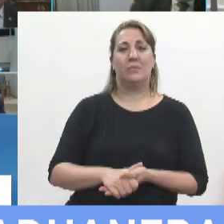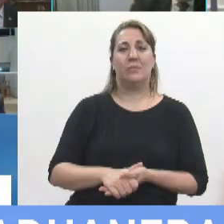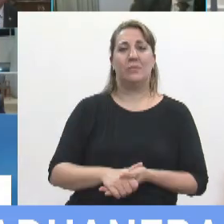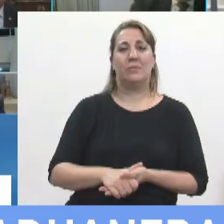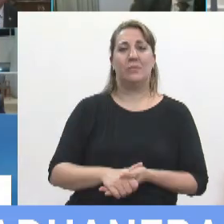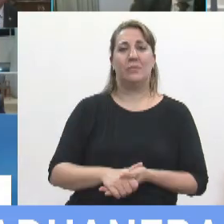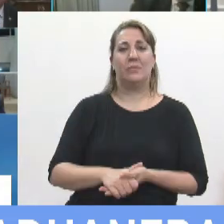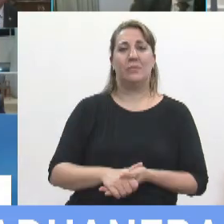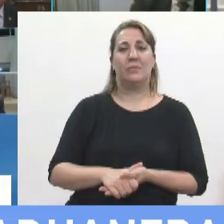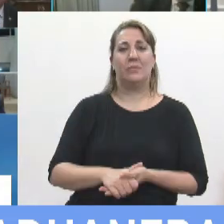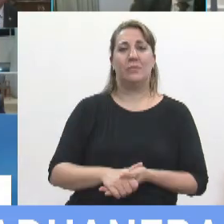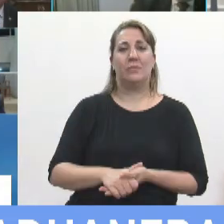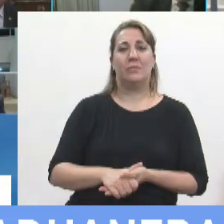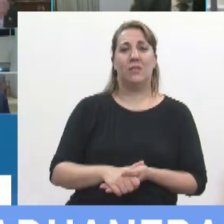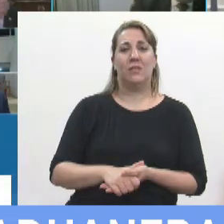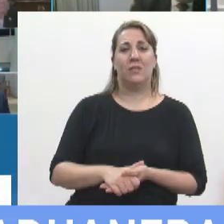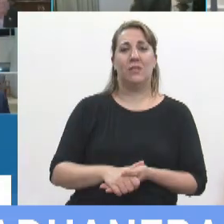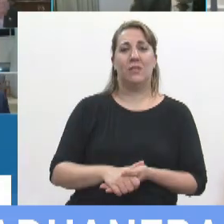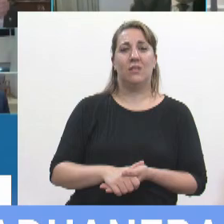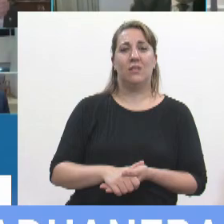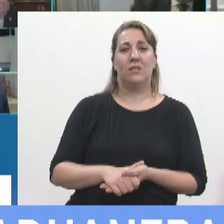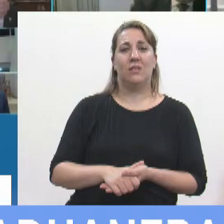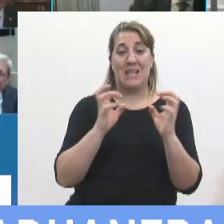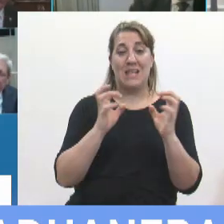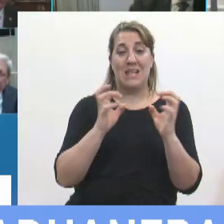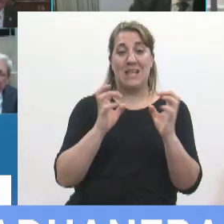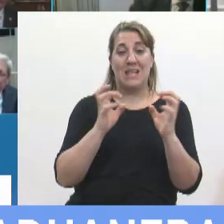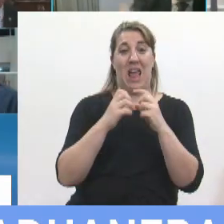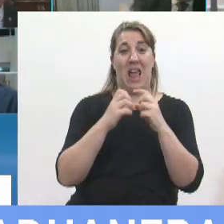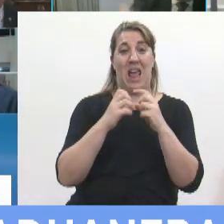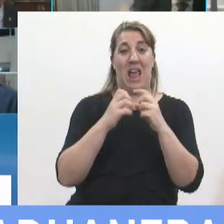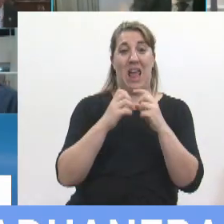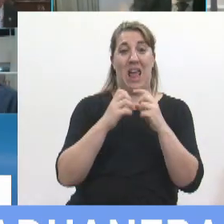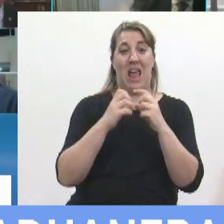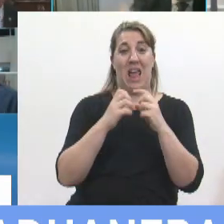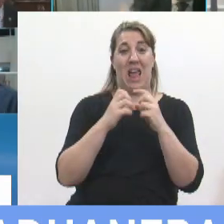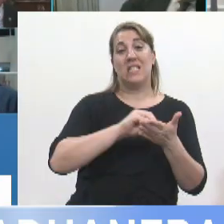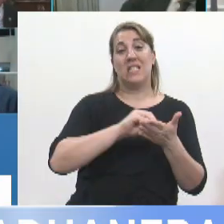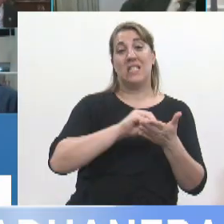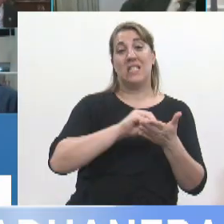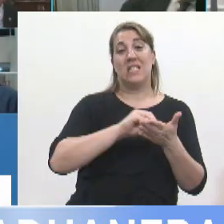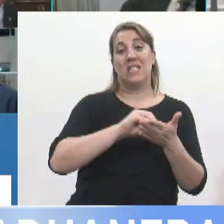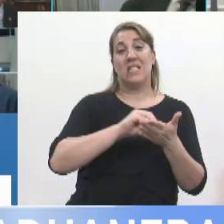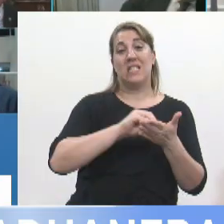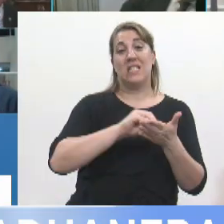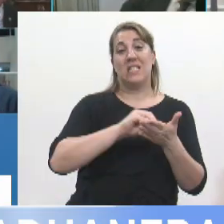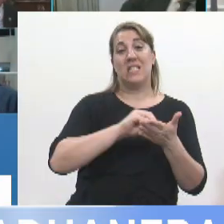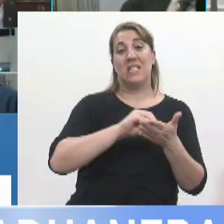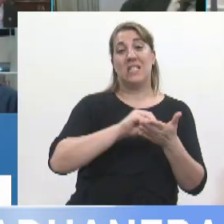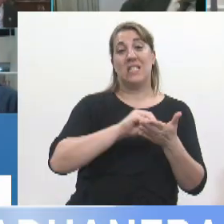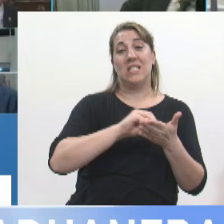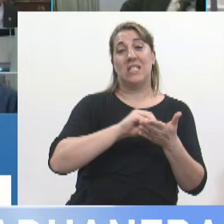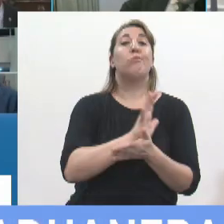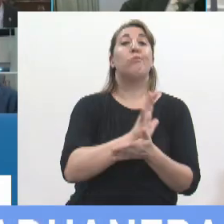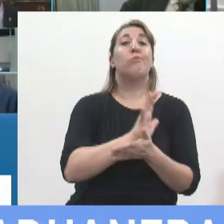terminada la larguísima sesión el senado le devuelve a la